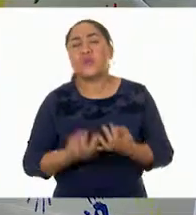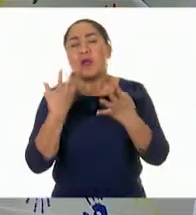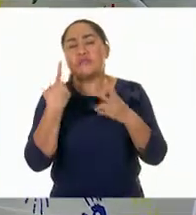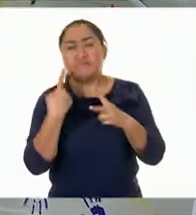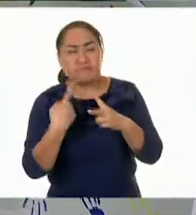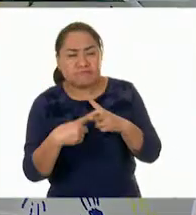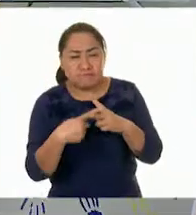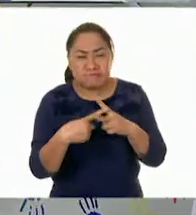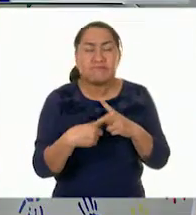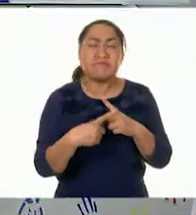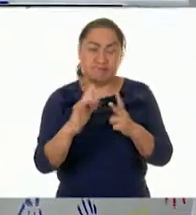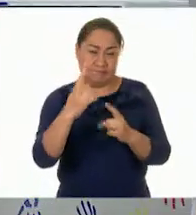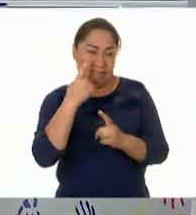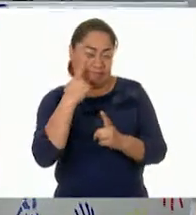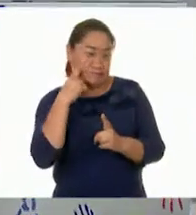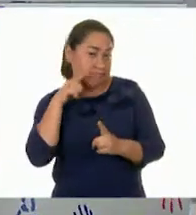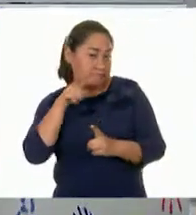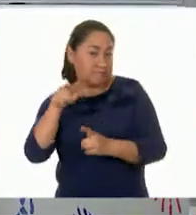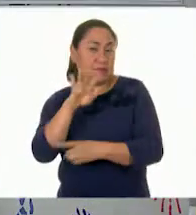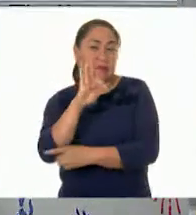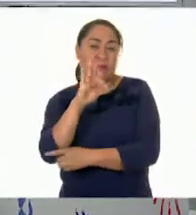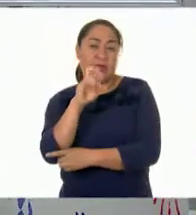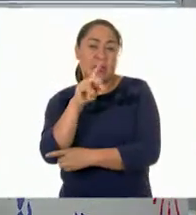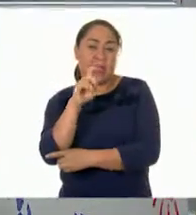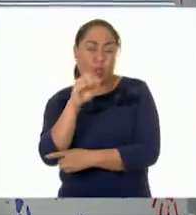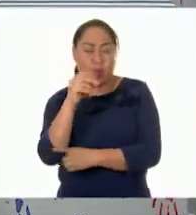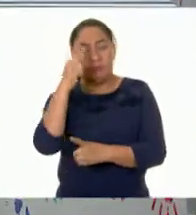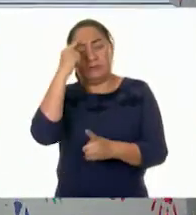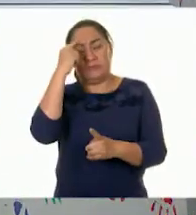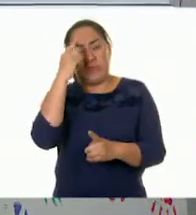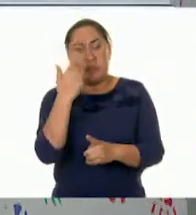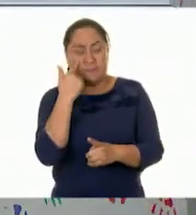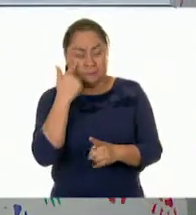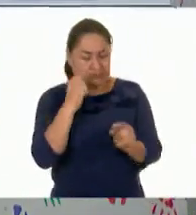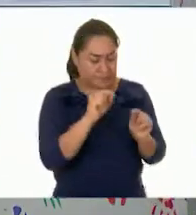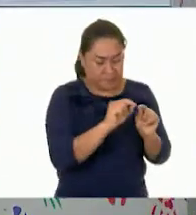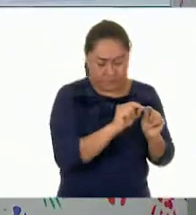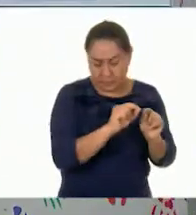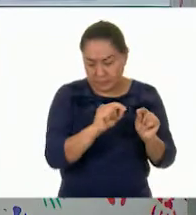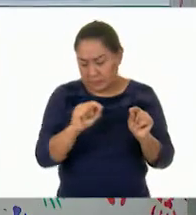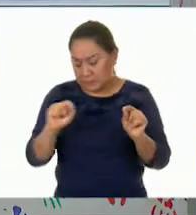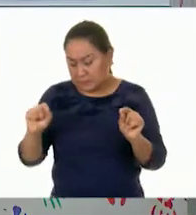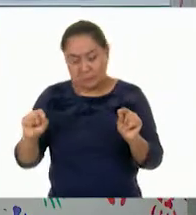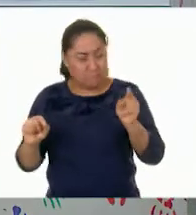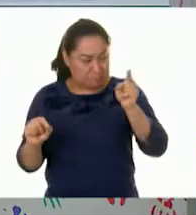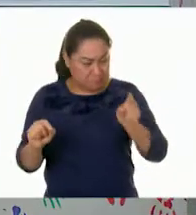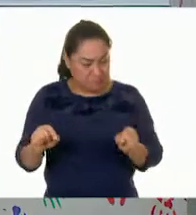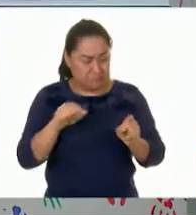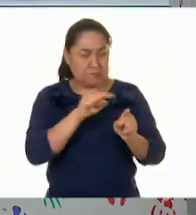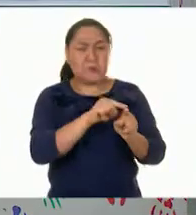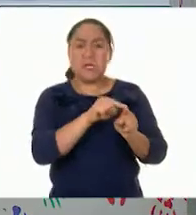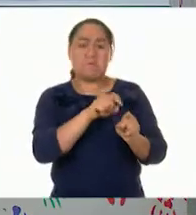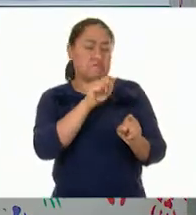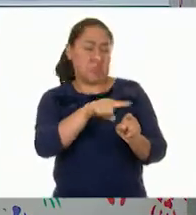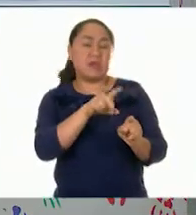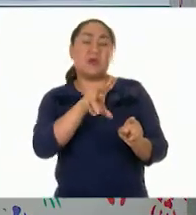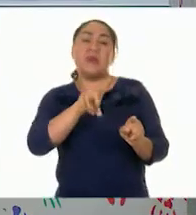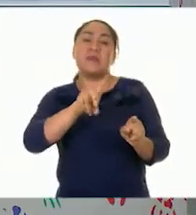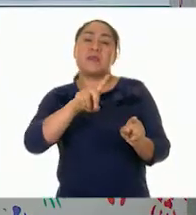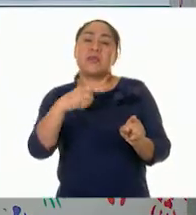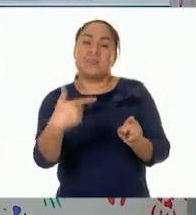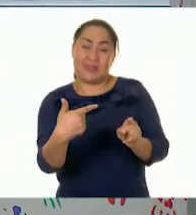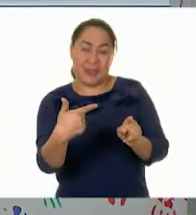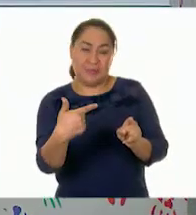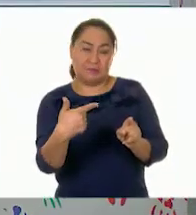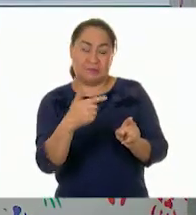Fernando hizo lo siguiente. Buscó el 37 en la recta. Es decir, que iniciamos con el número que